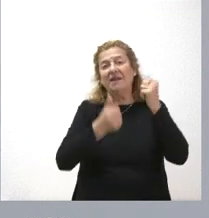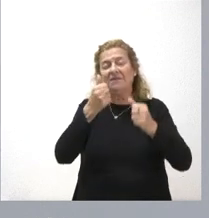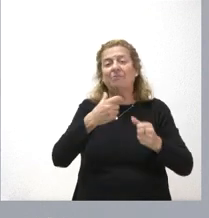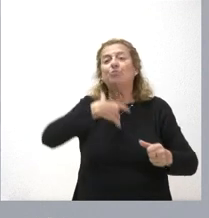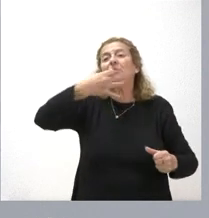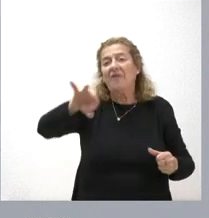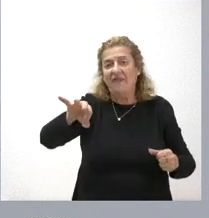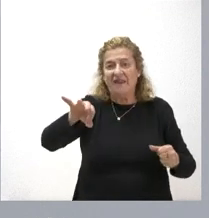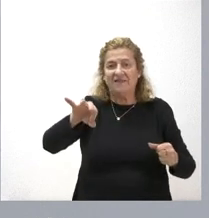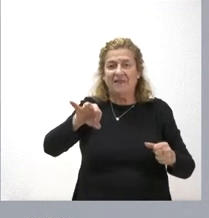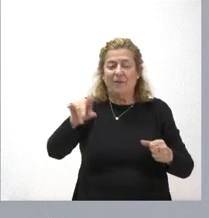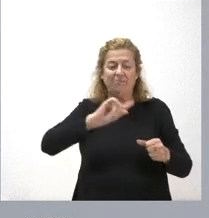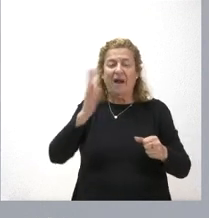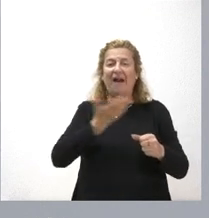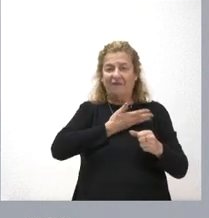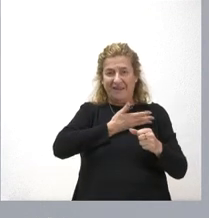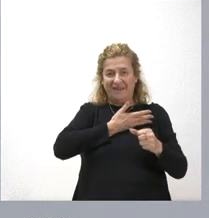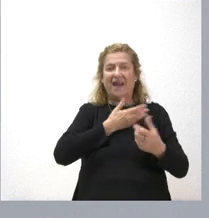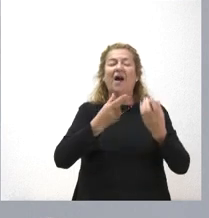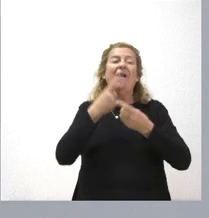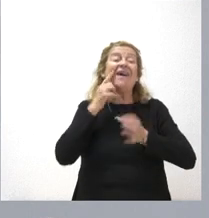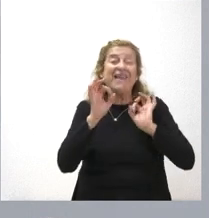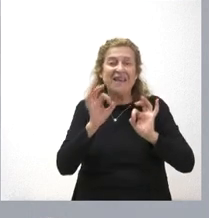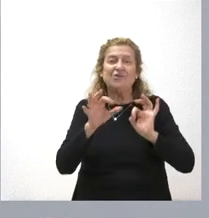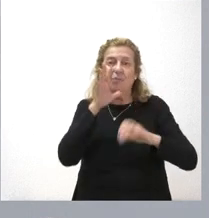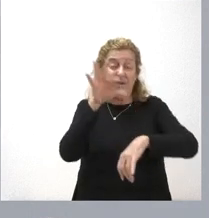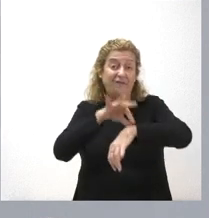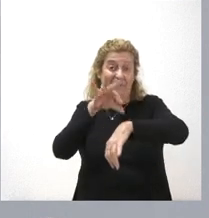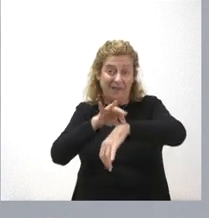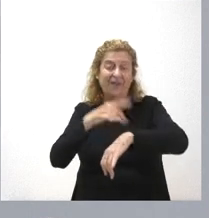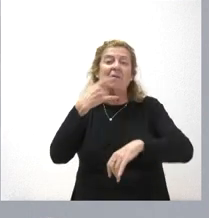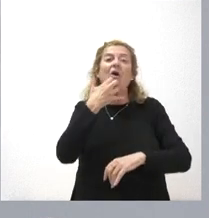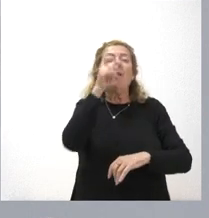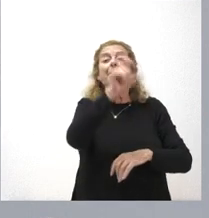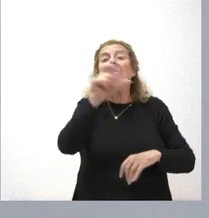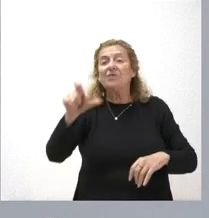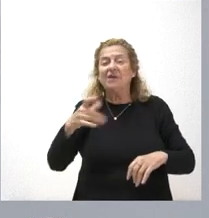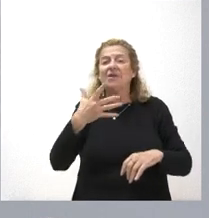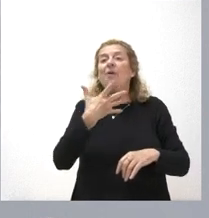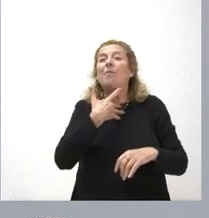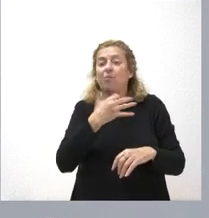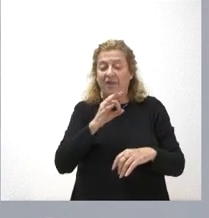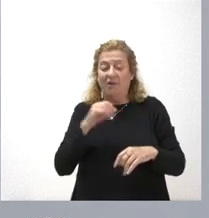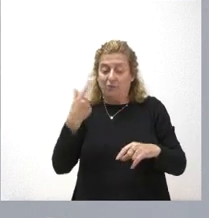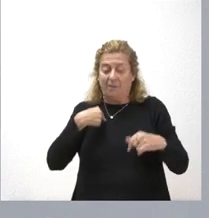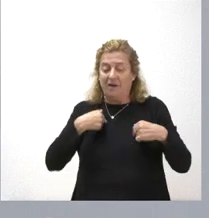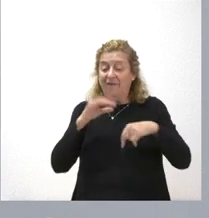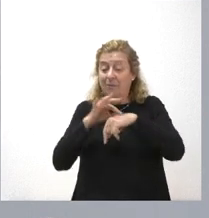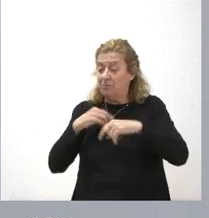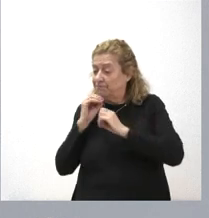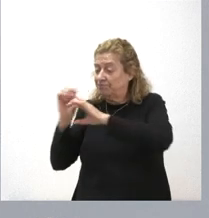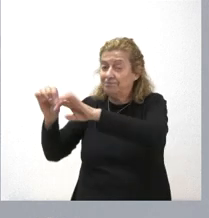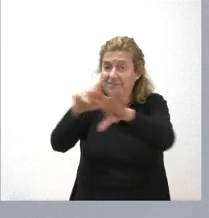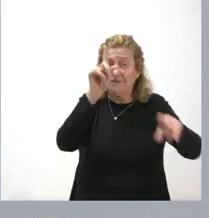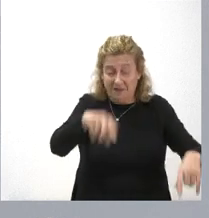de ser afectados con más riesgo por parte de la enfermedad y especialmente en el caso de personas que pudieran transmitirla y recordamos que sigue en